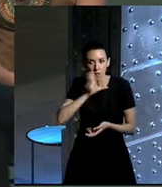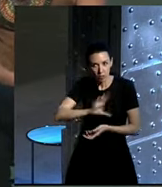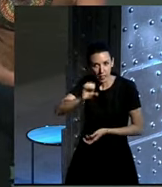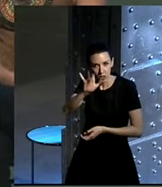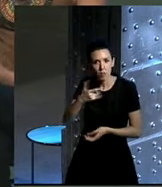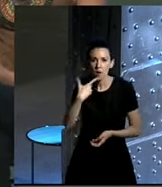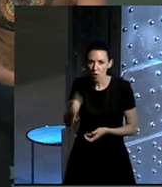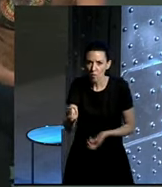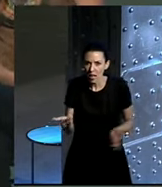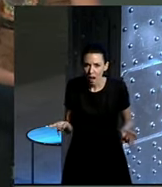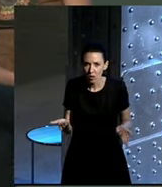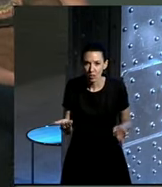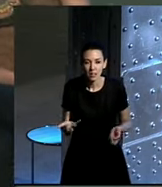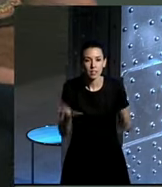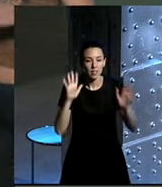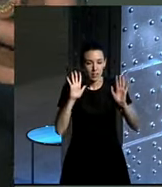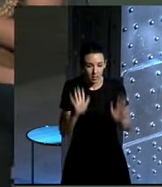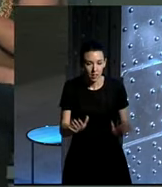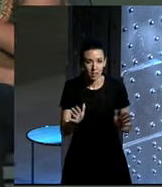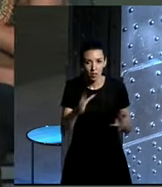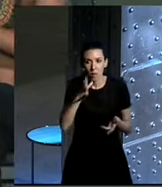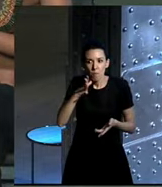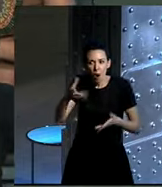Primero porque...